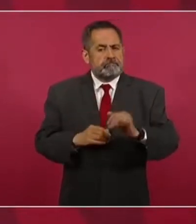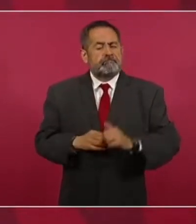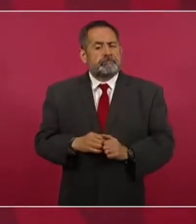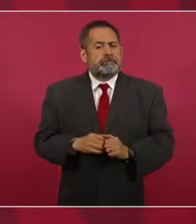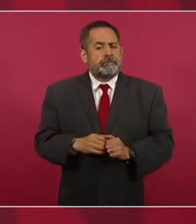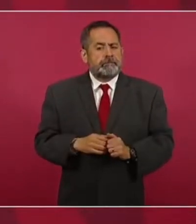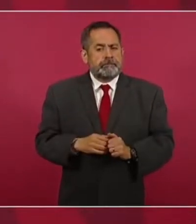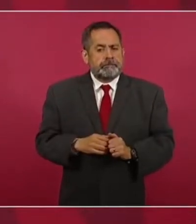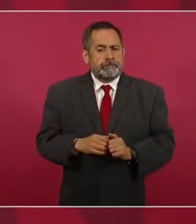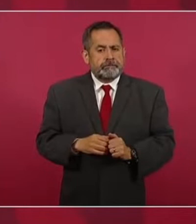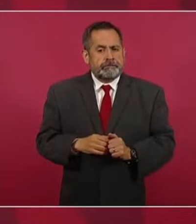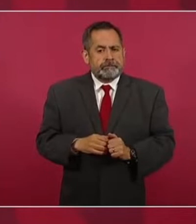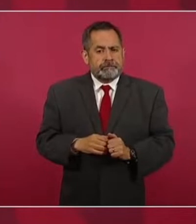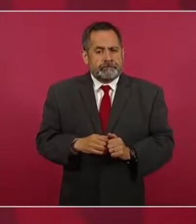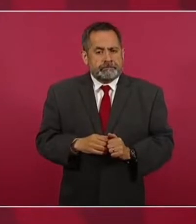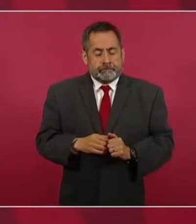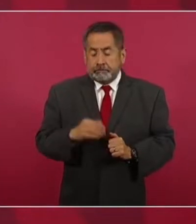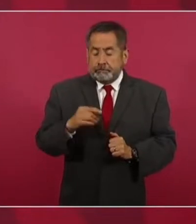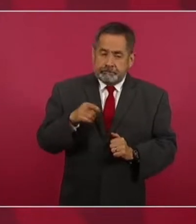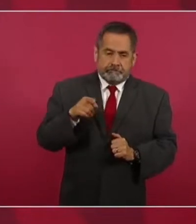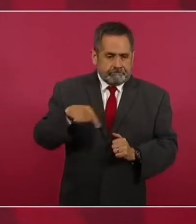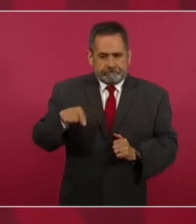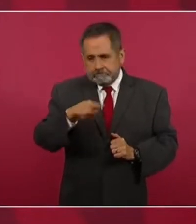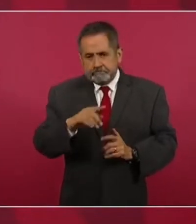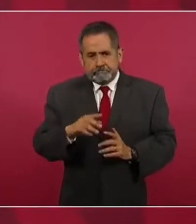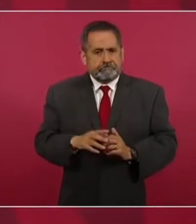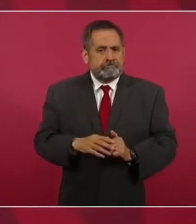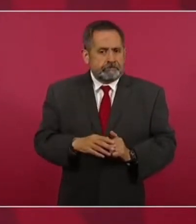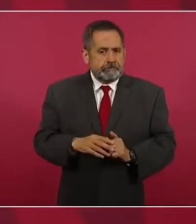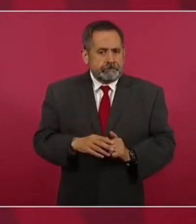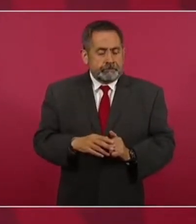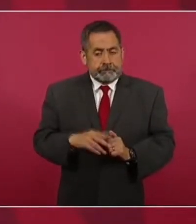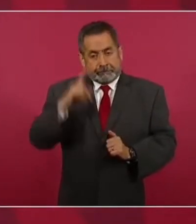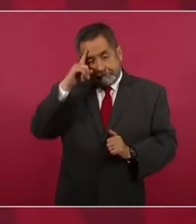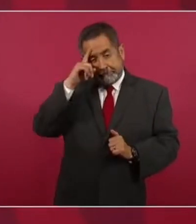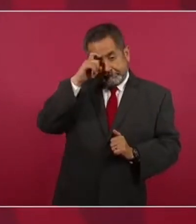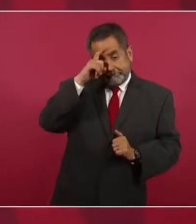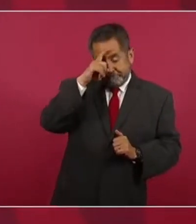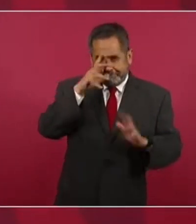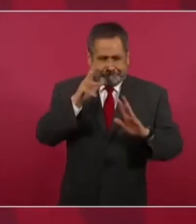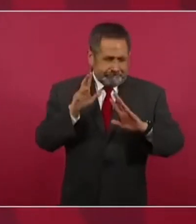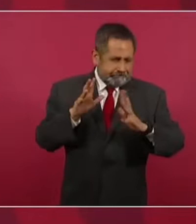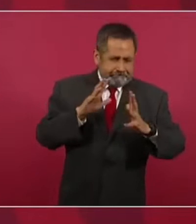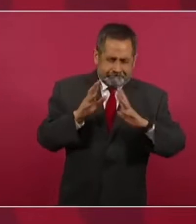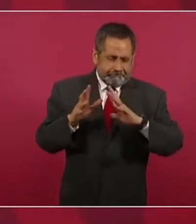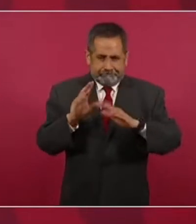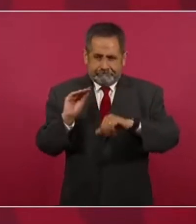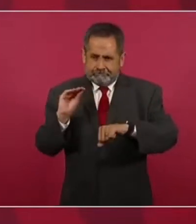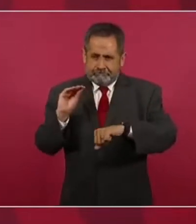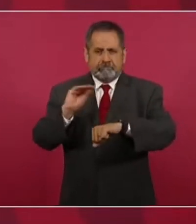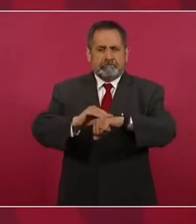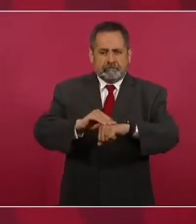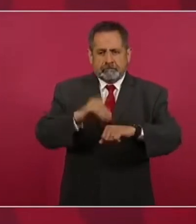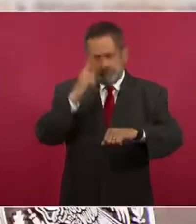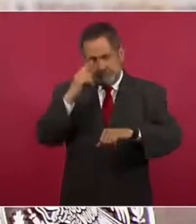costando trabajo el cumplimiento de